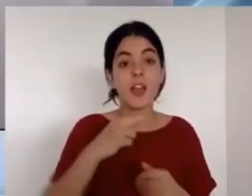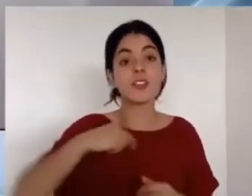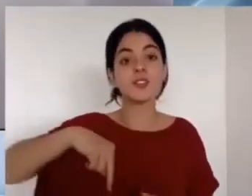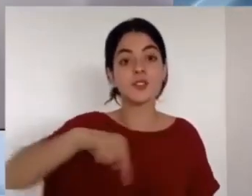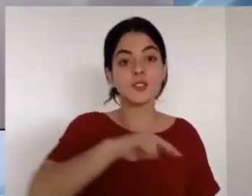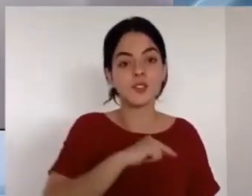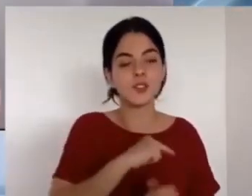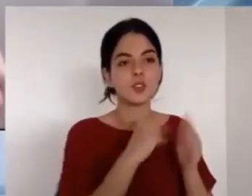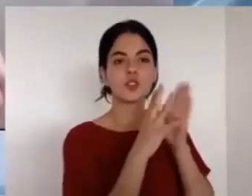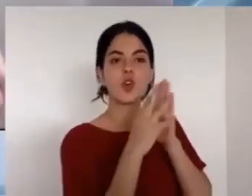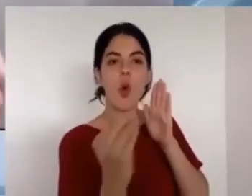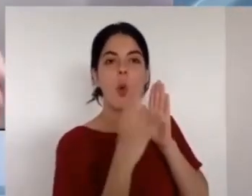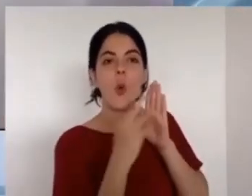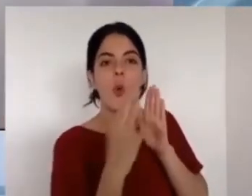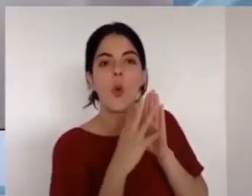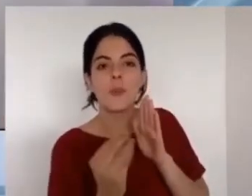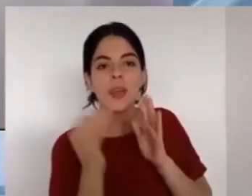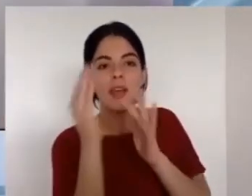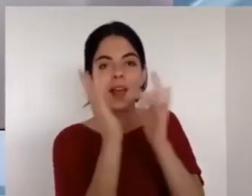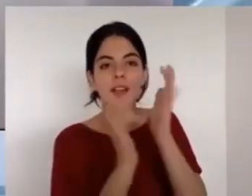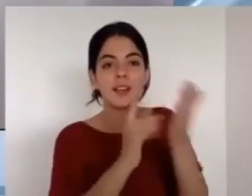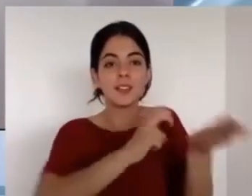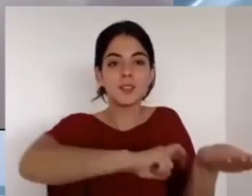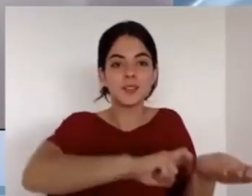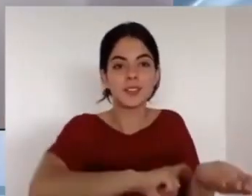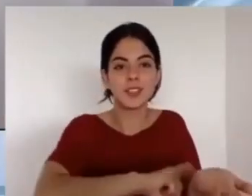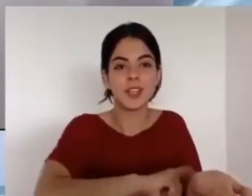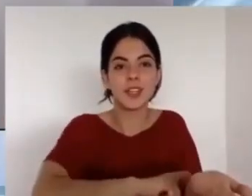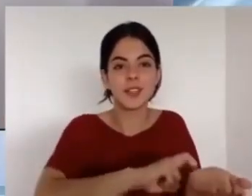le lleva a uno a encontrar descanso para el alma.